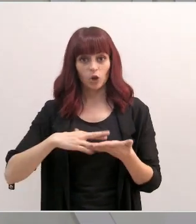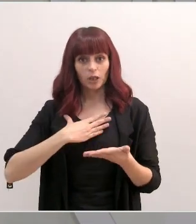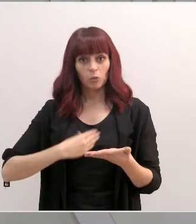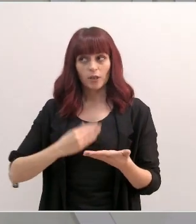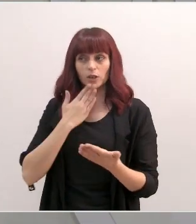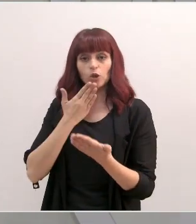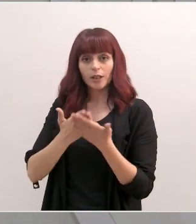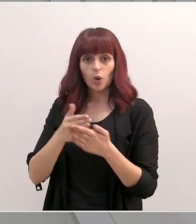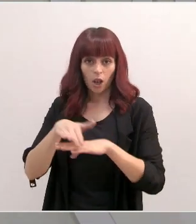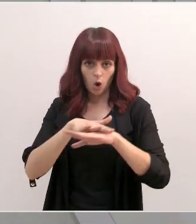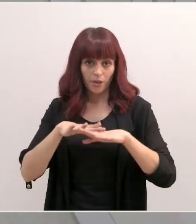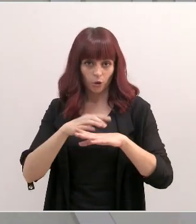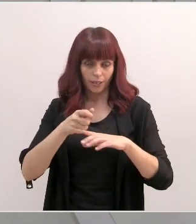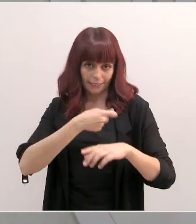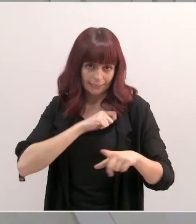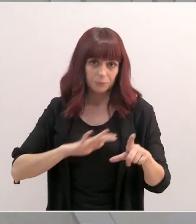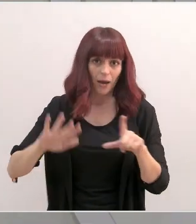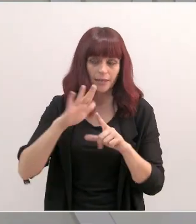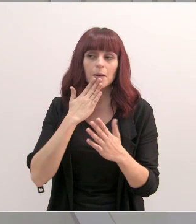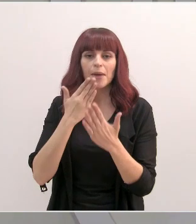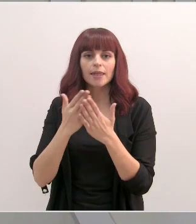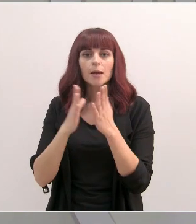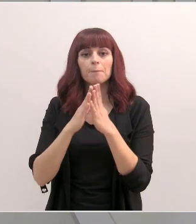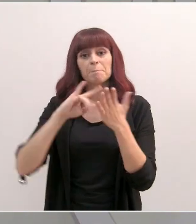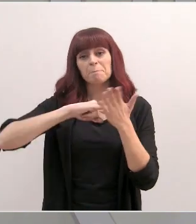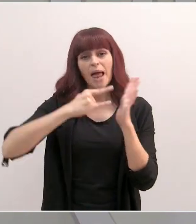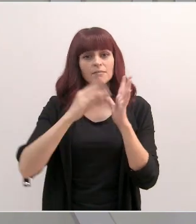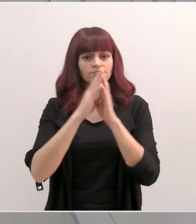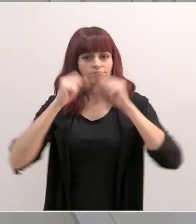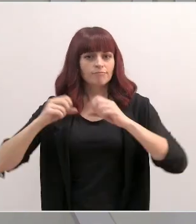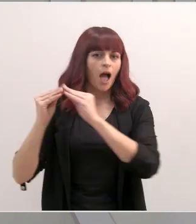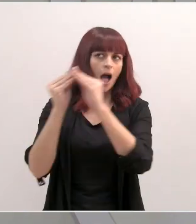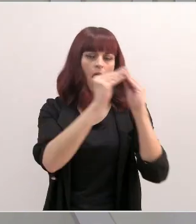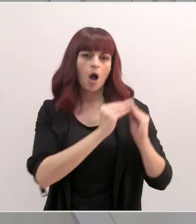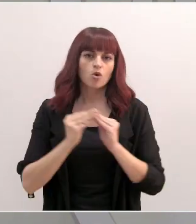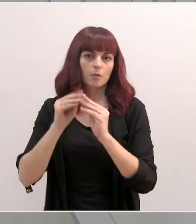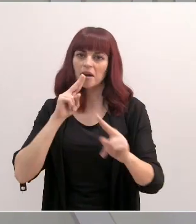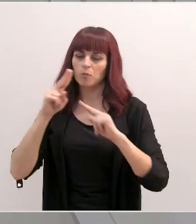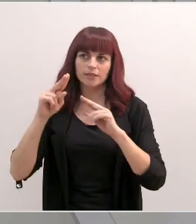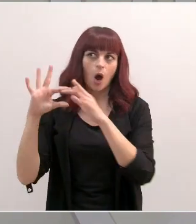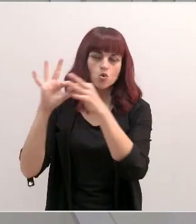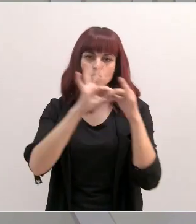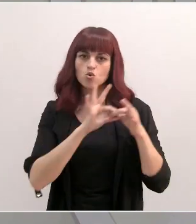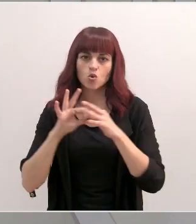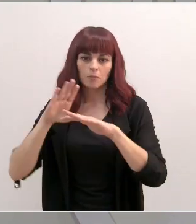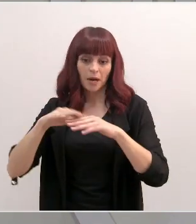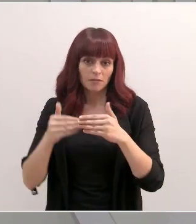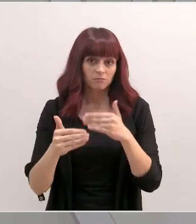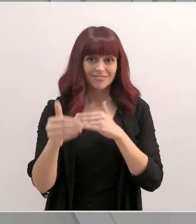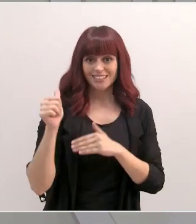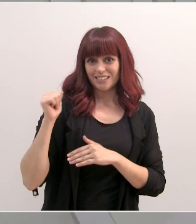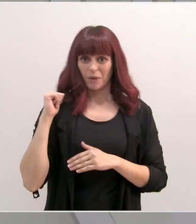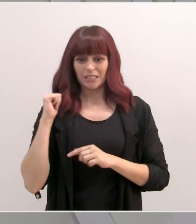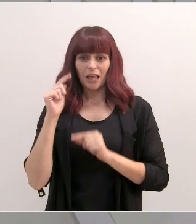solicitó al Gobierno central abordar el plan de consenso para coordinar una respuesta conjunta para hacer frente al virus ante la proximidad de la